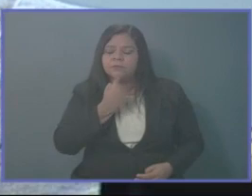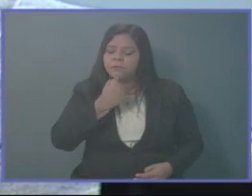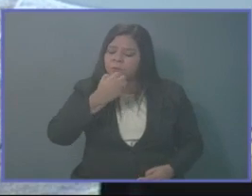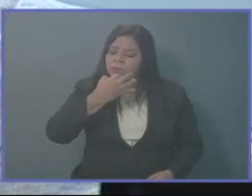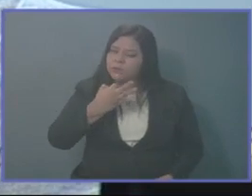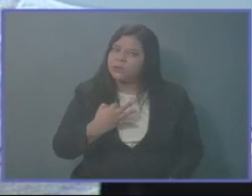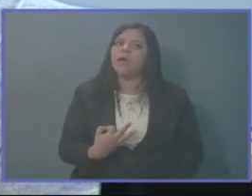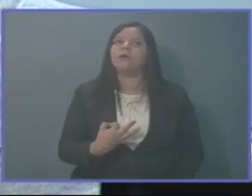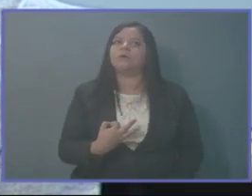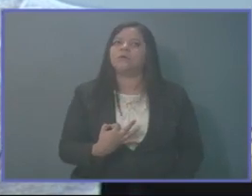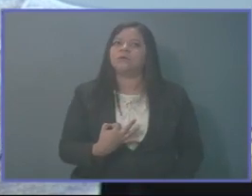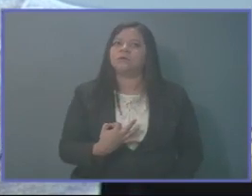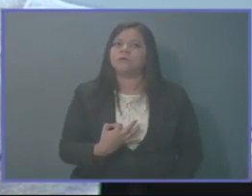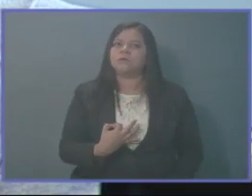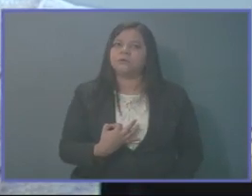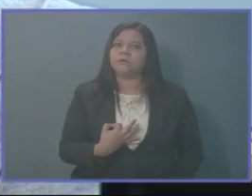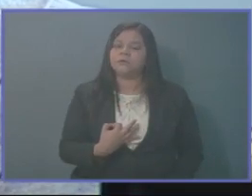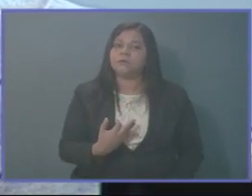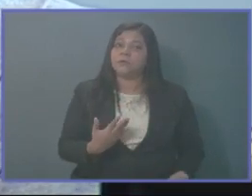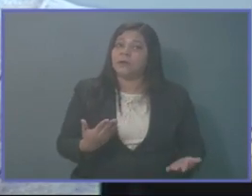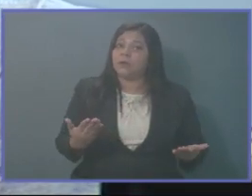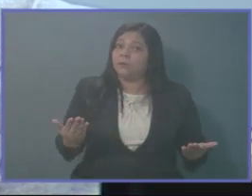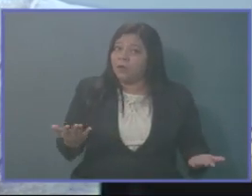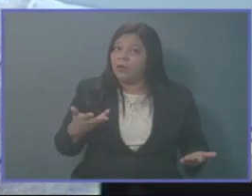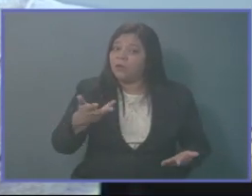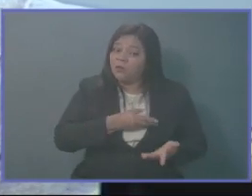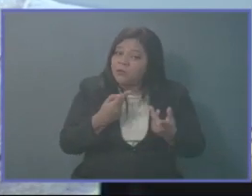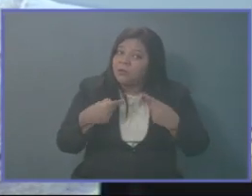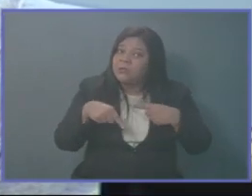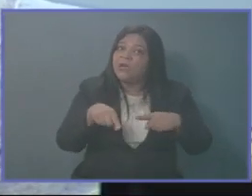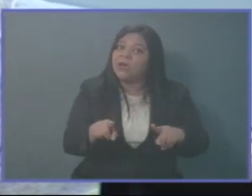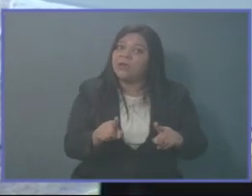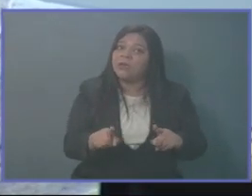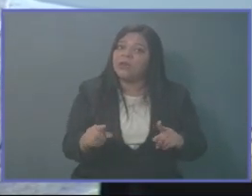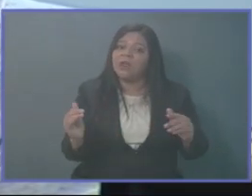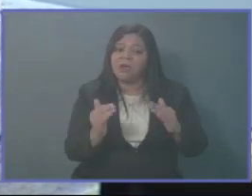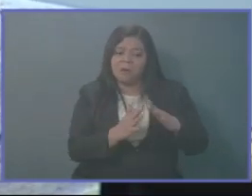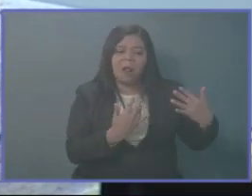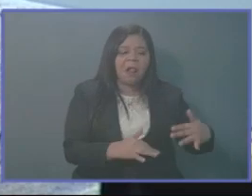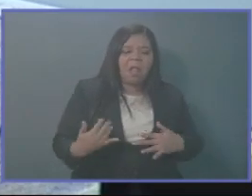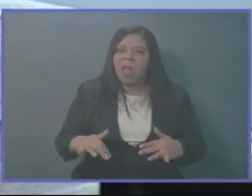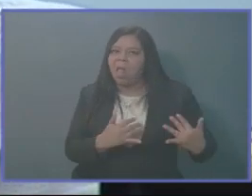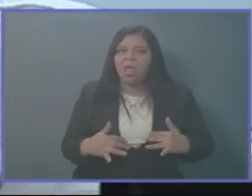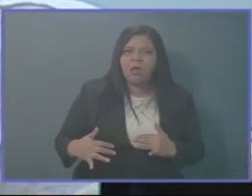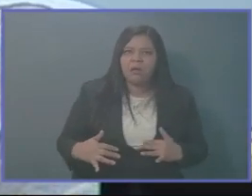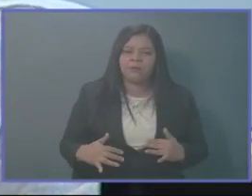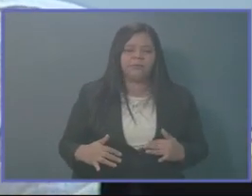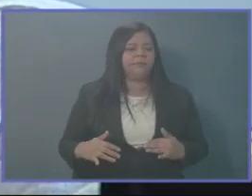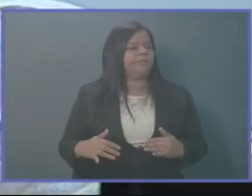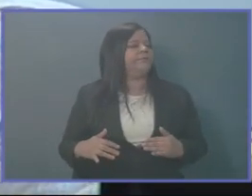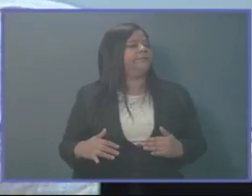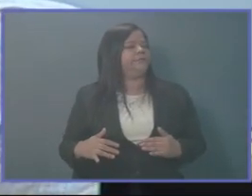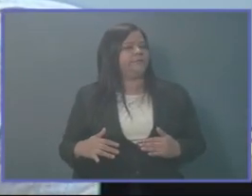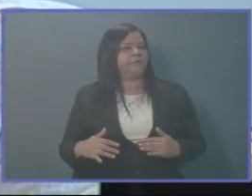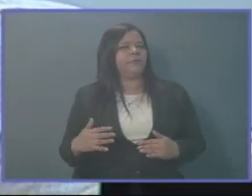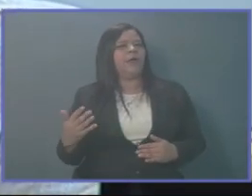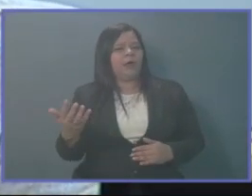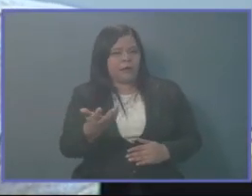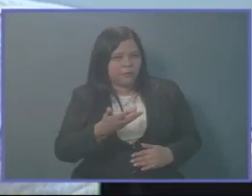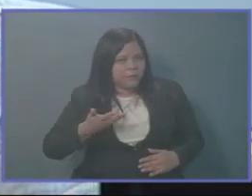caso amerita. Pero si vamos a seguir en este cipi-safe, yo creo que es hora de que los 84